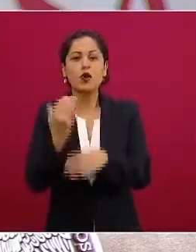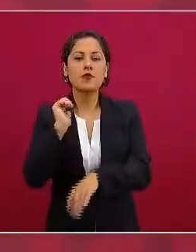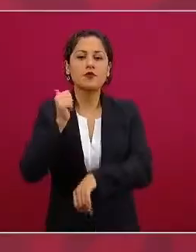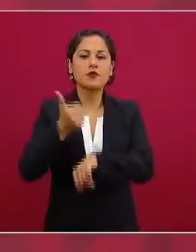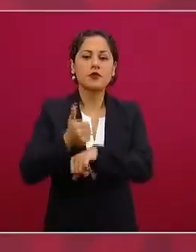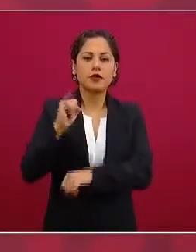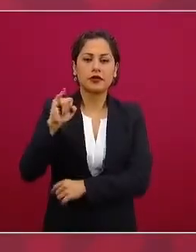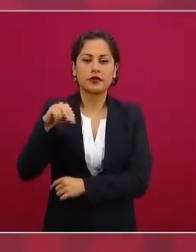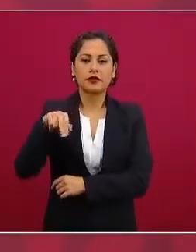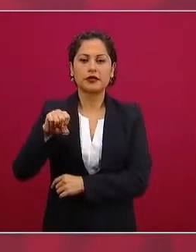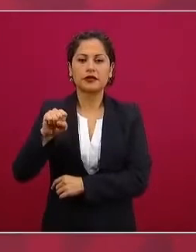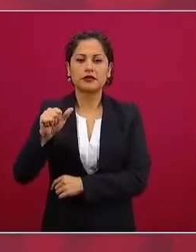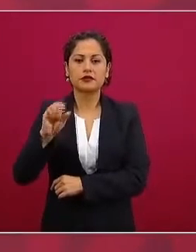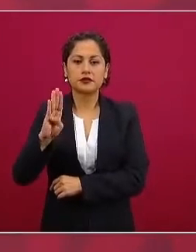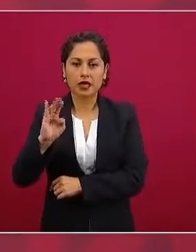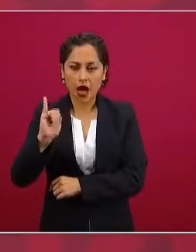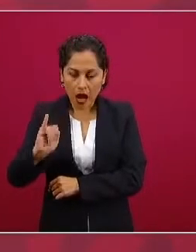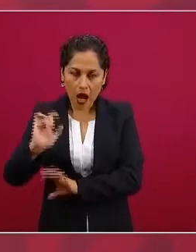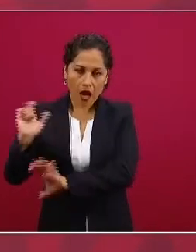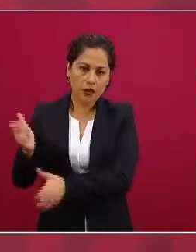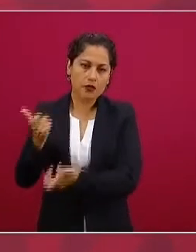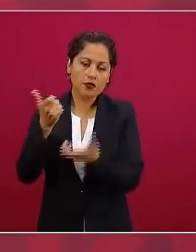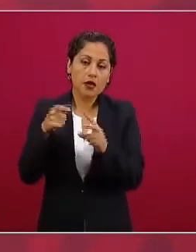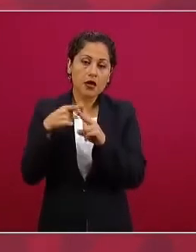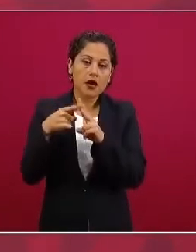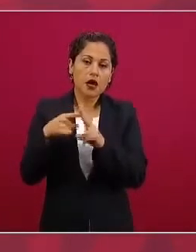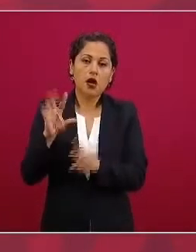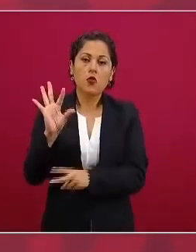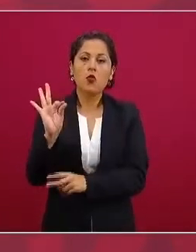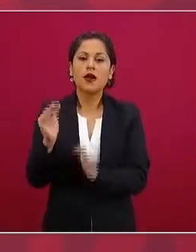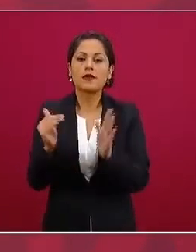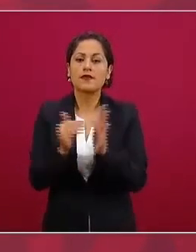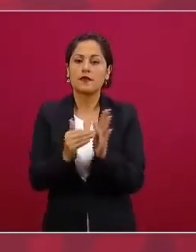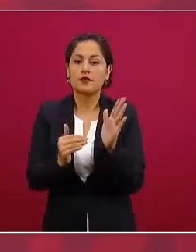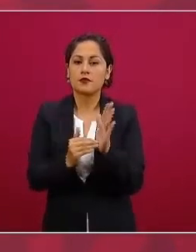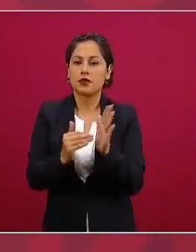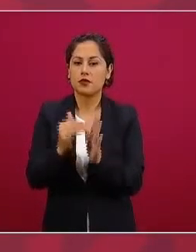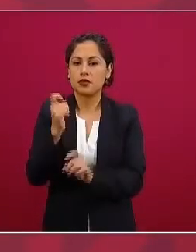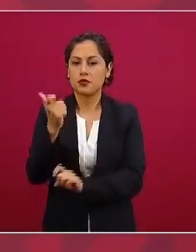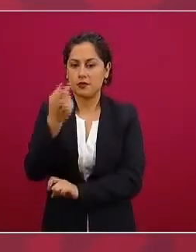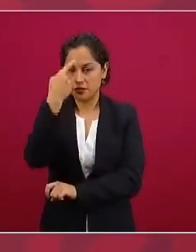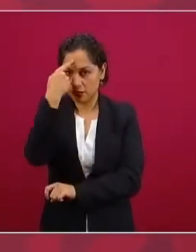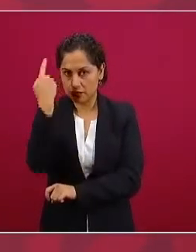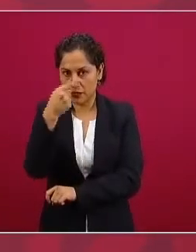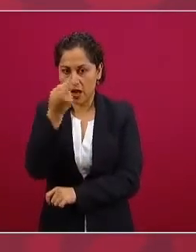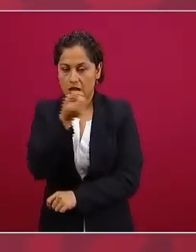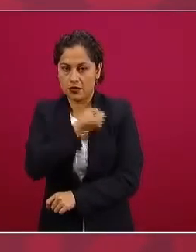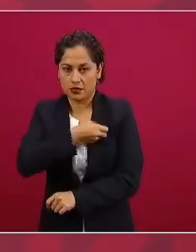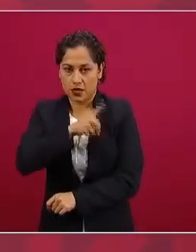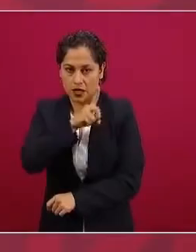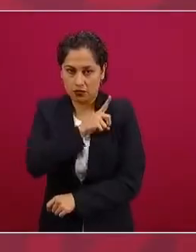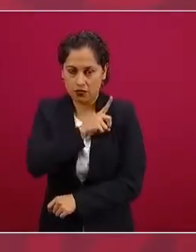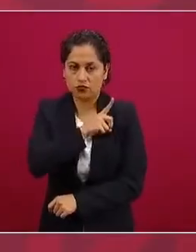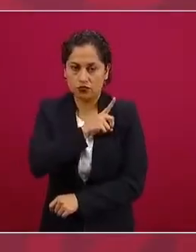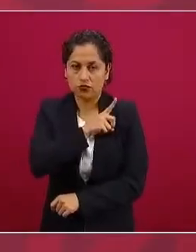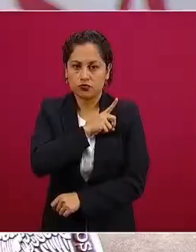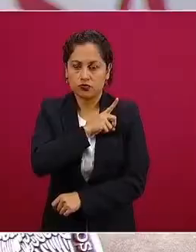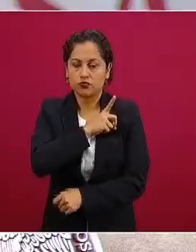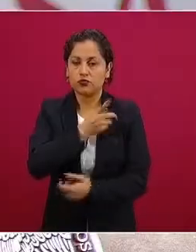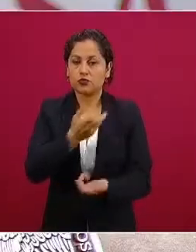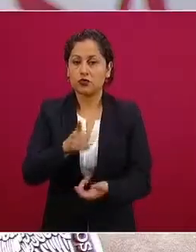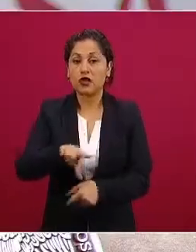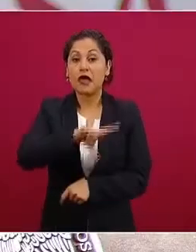se aumentó el presupuesto en 40 mil millones de pesos para el sector salud y vino